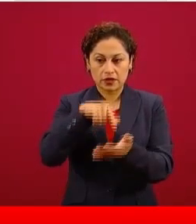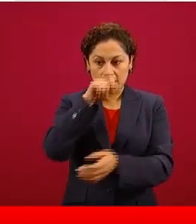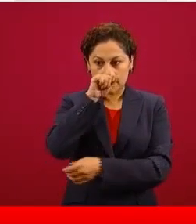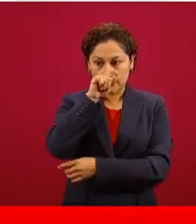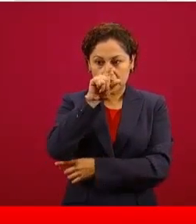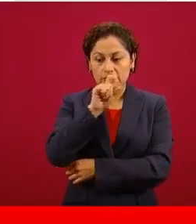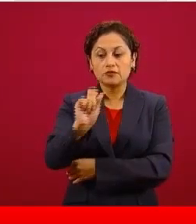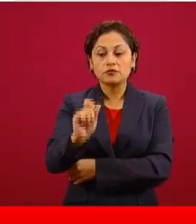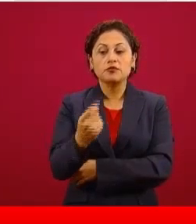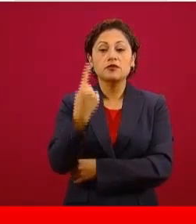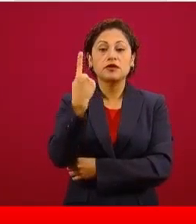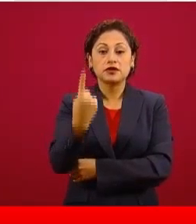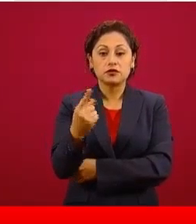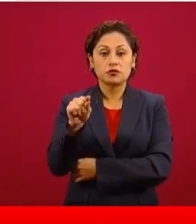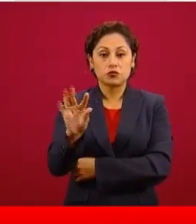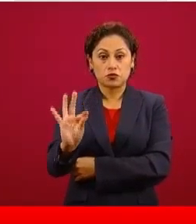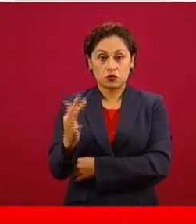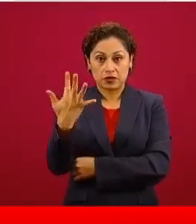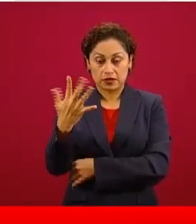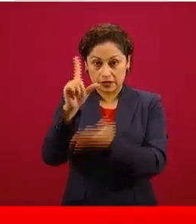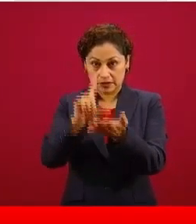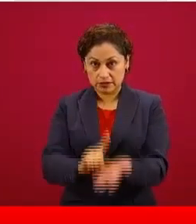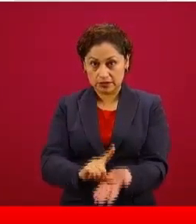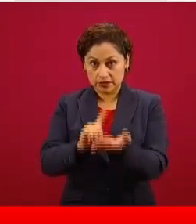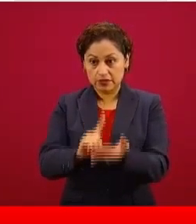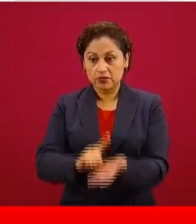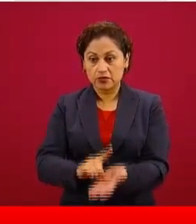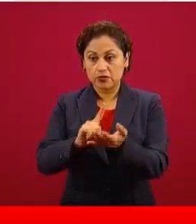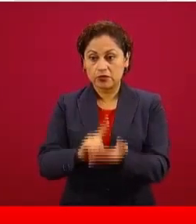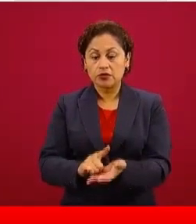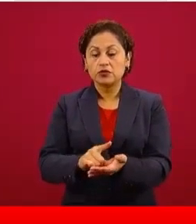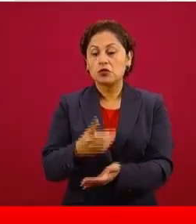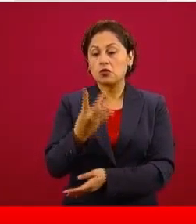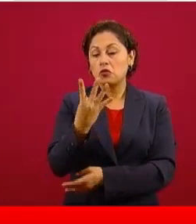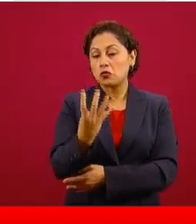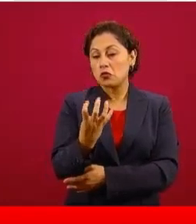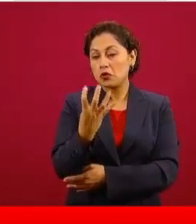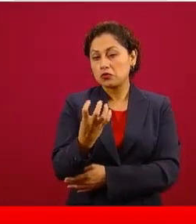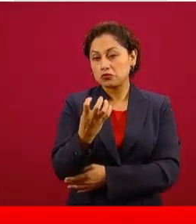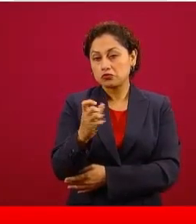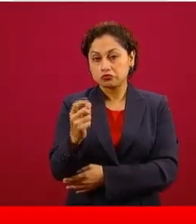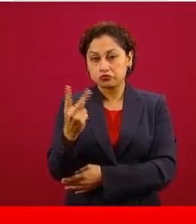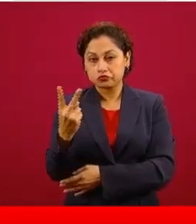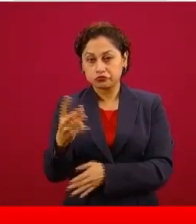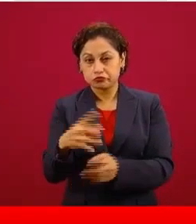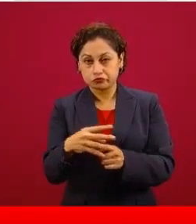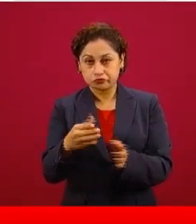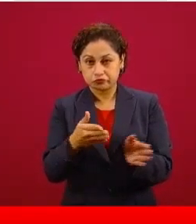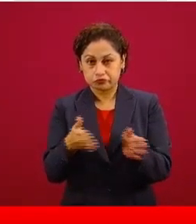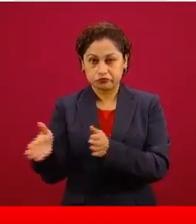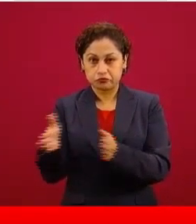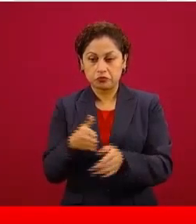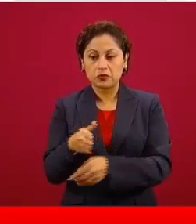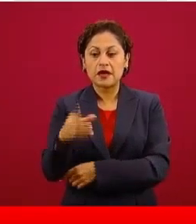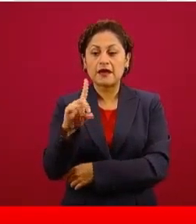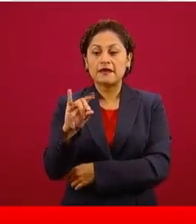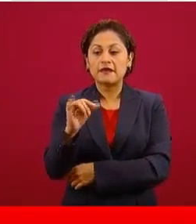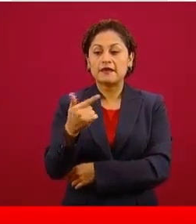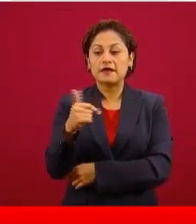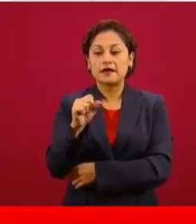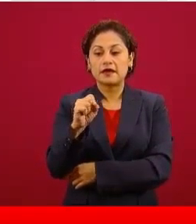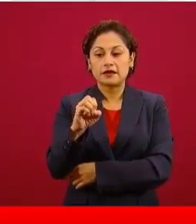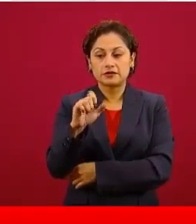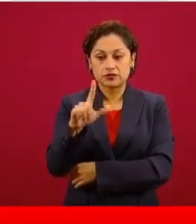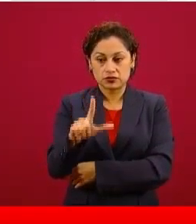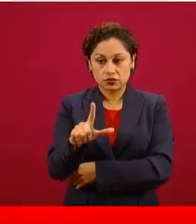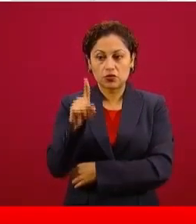centavos por litro, cuatro pesos 22 centavos de margen. Mientras que Digasol, en Zapotlán